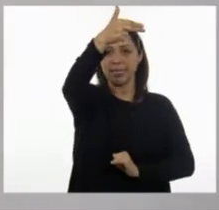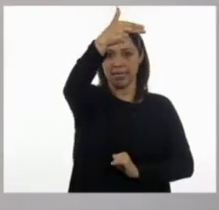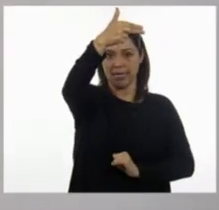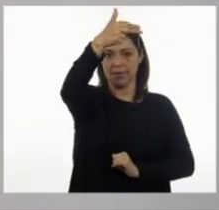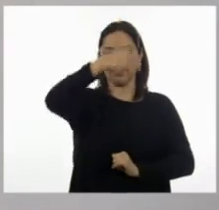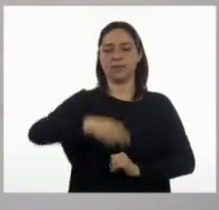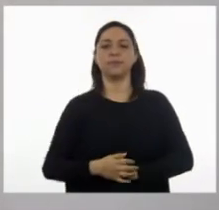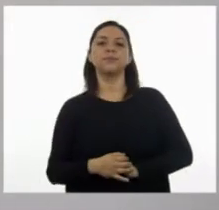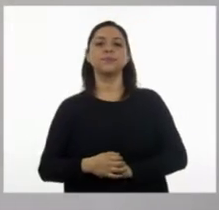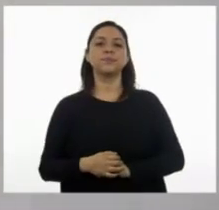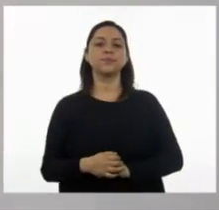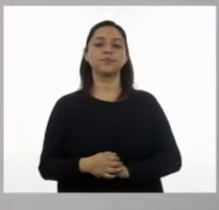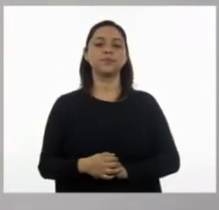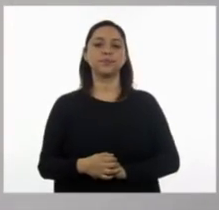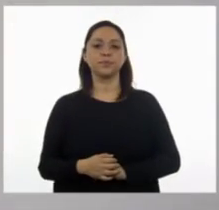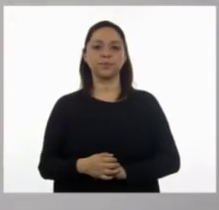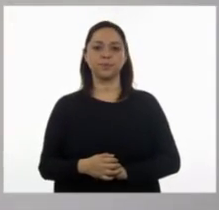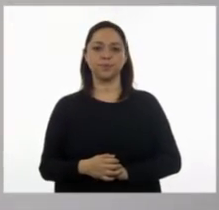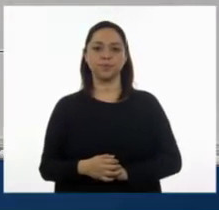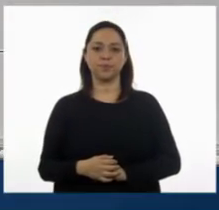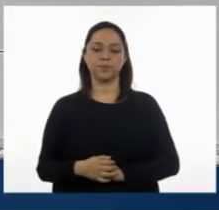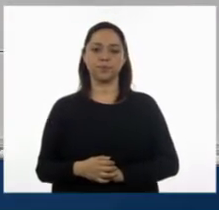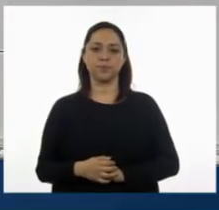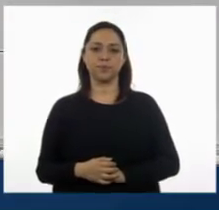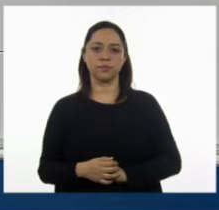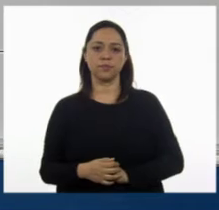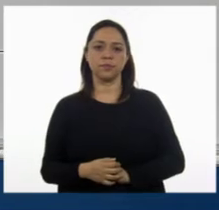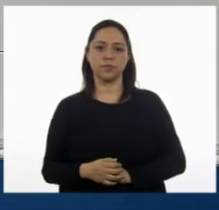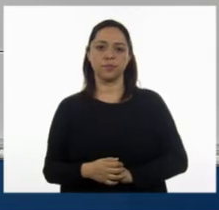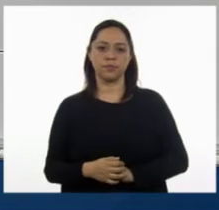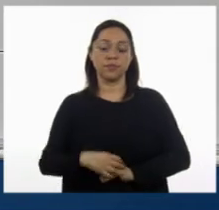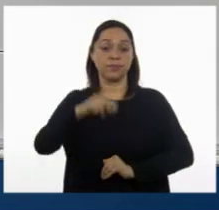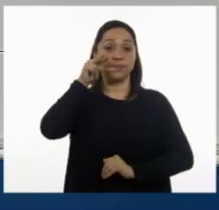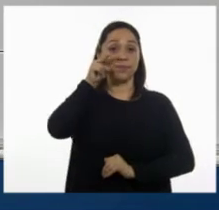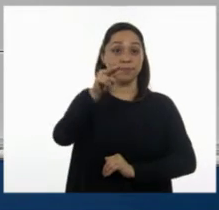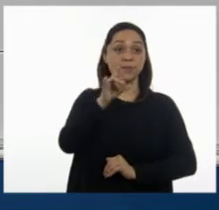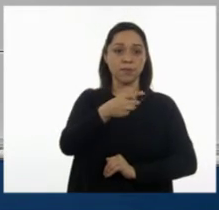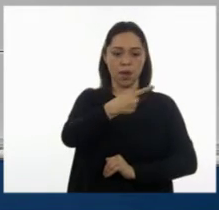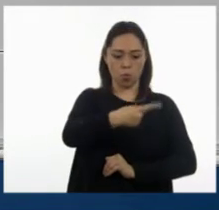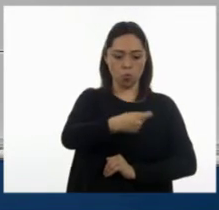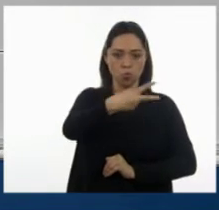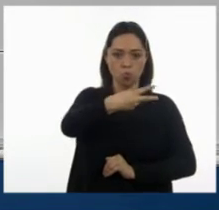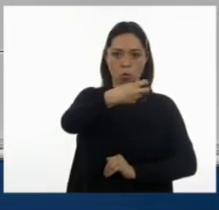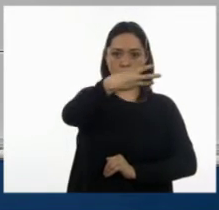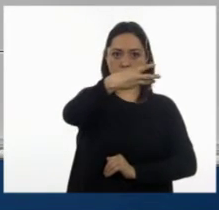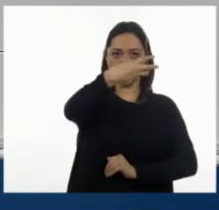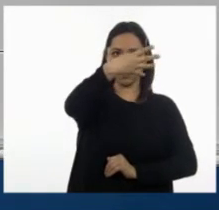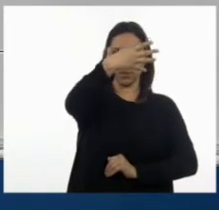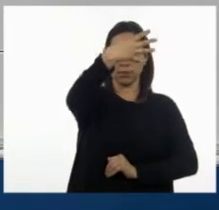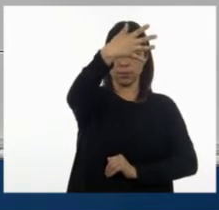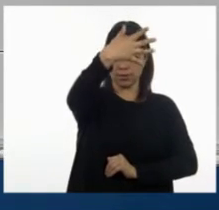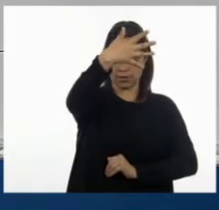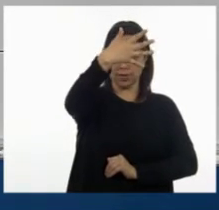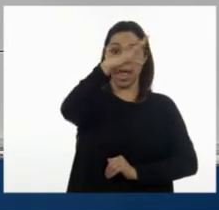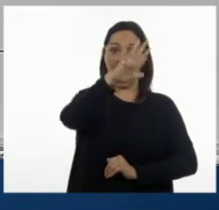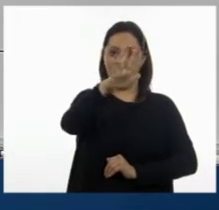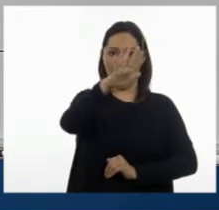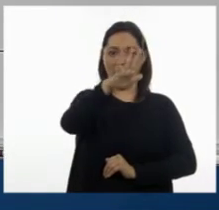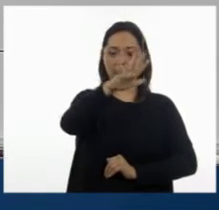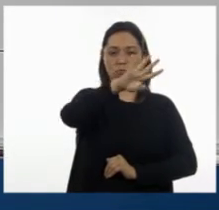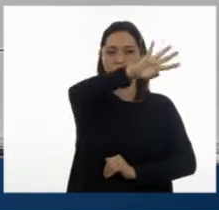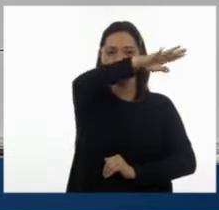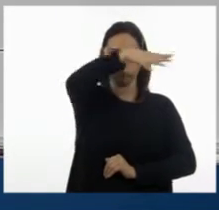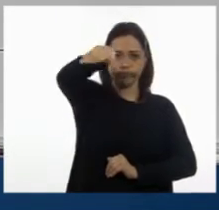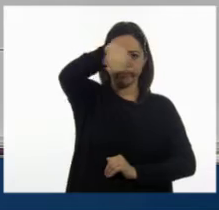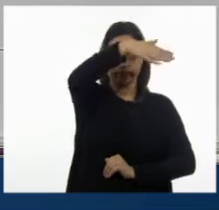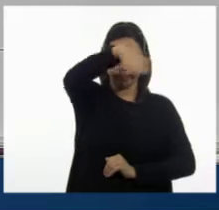G, y H. Perfecto. Entonces, tendríamos uno, dos, tres, cuatro, cinco, seis, siete, ocho filas en lo